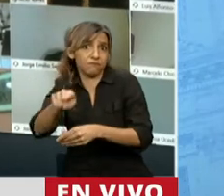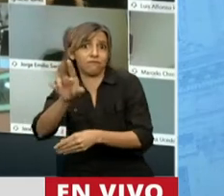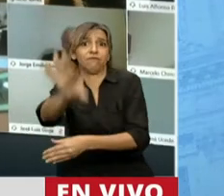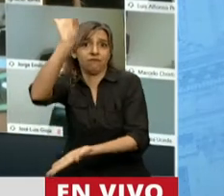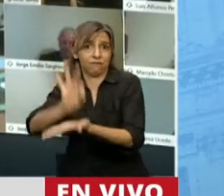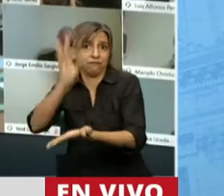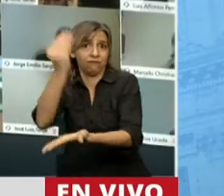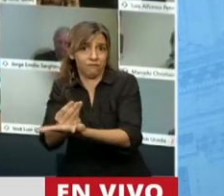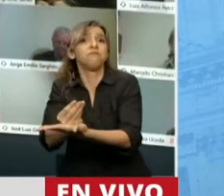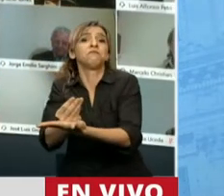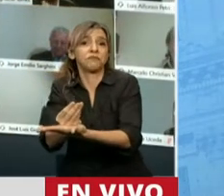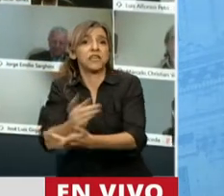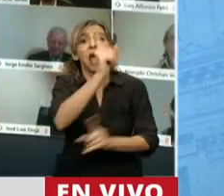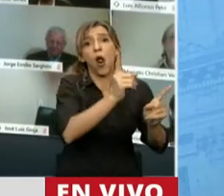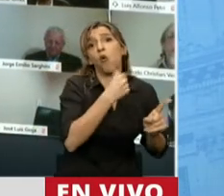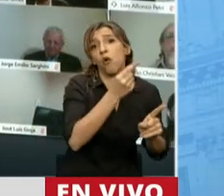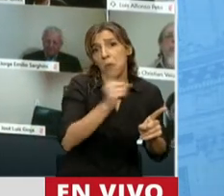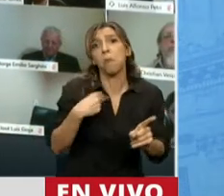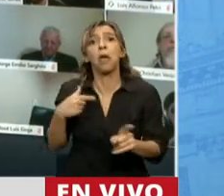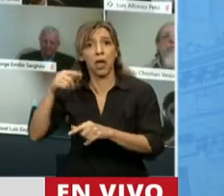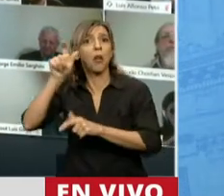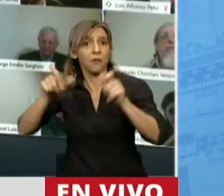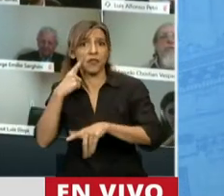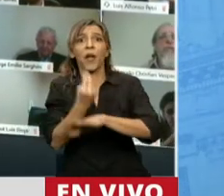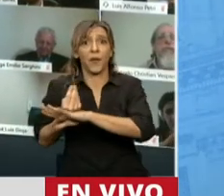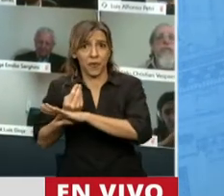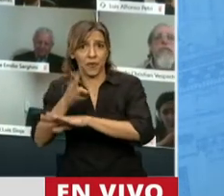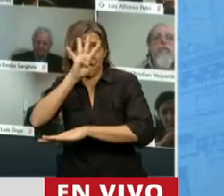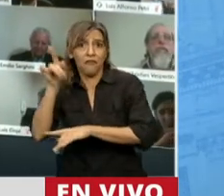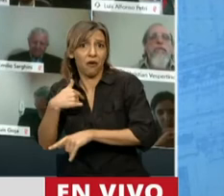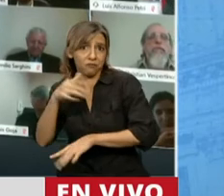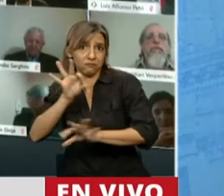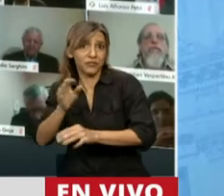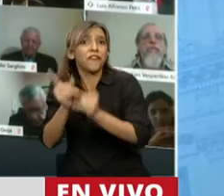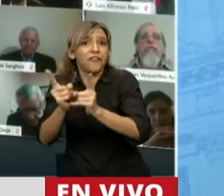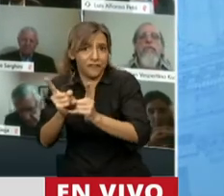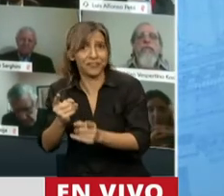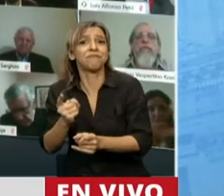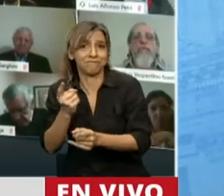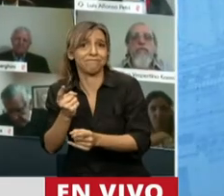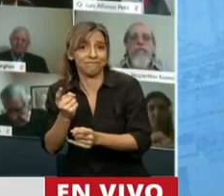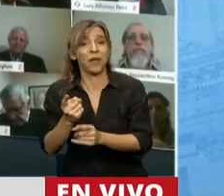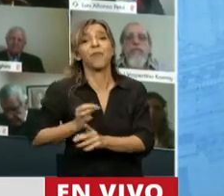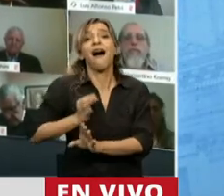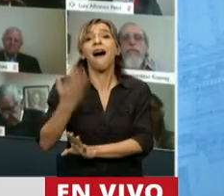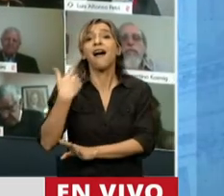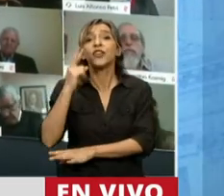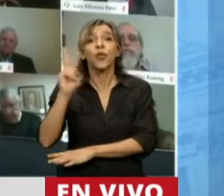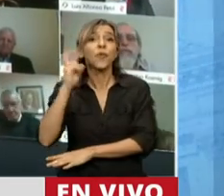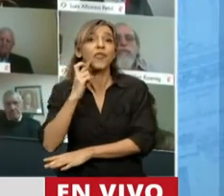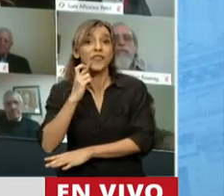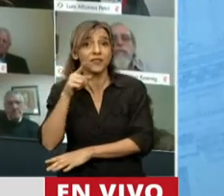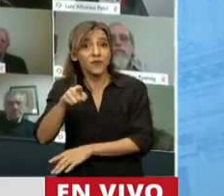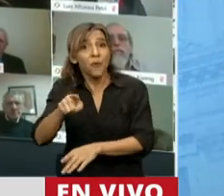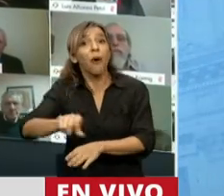lo seguirá eligiendo por mucho tiempo. Le cuento como pequeño detalle, señor presidente, que en el 2019 el gobernador Infrán ganó